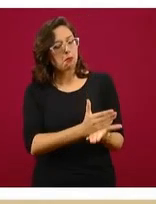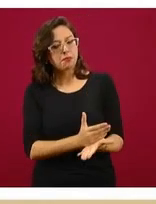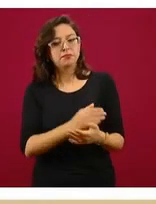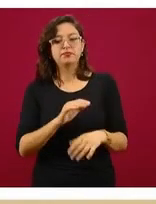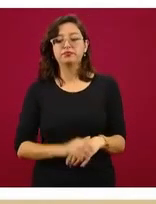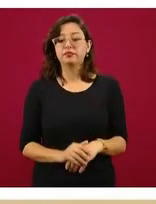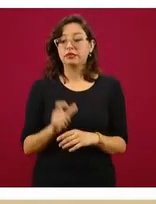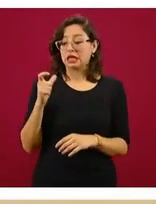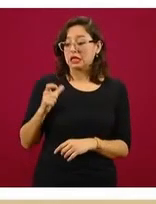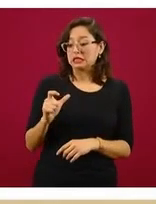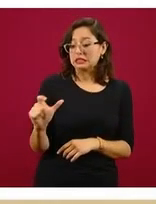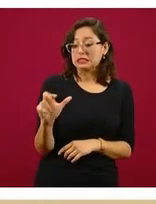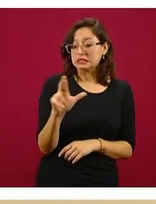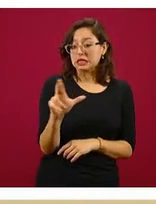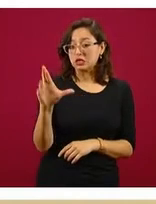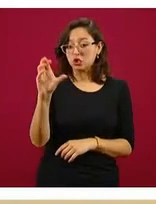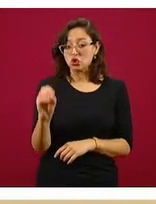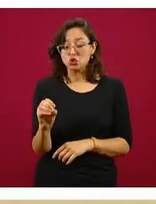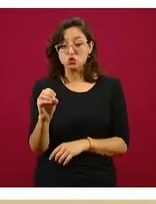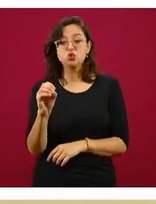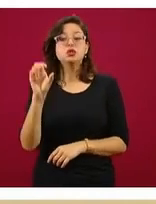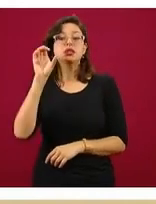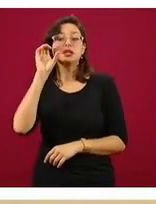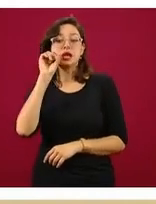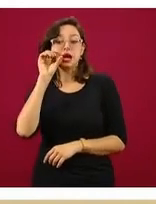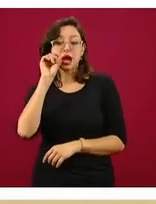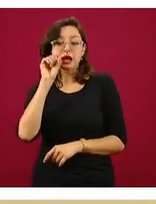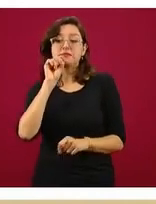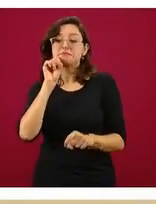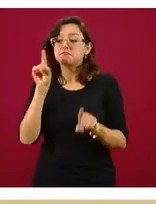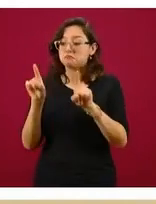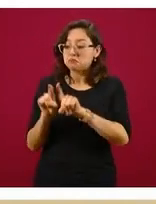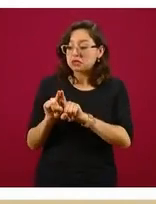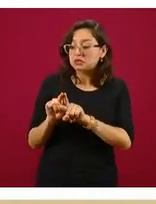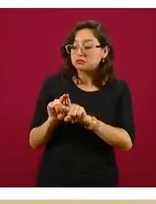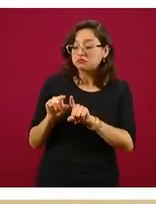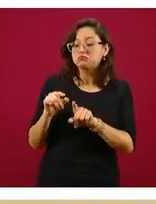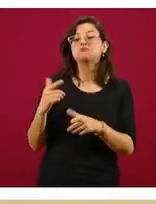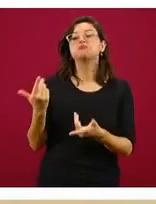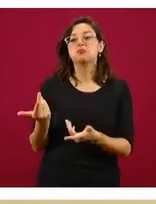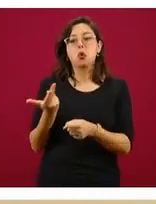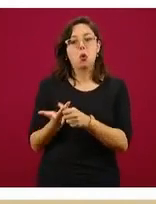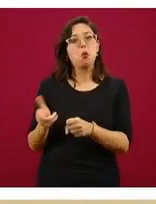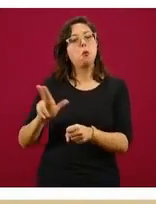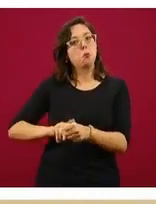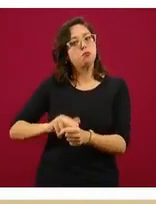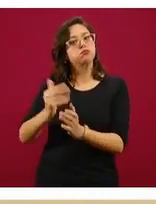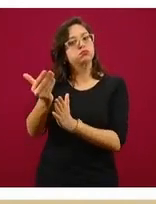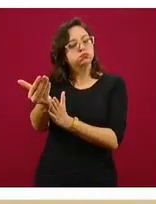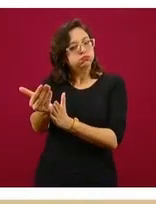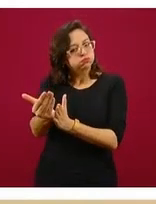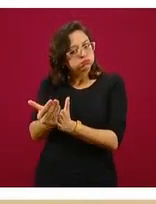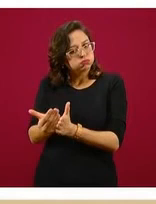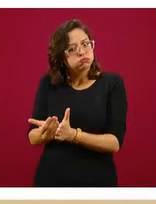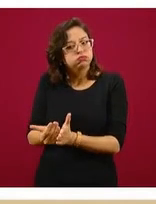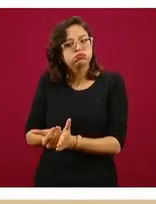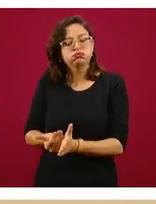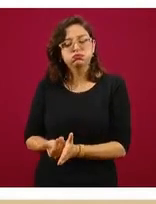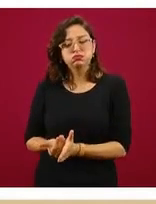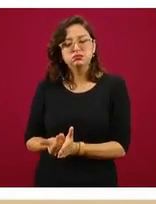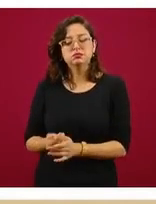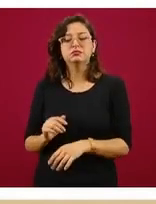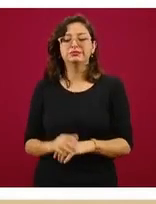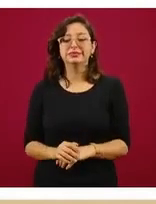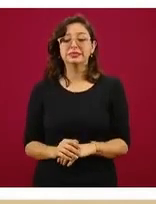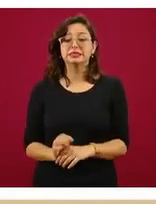Quintana Roo se encuentra en color naranja, también con una tendencia de hospitalizados en descenso moderado,